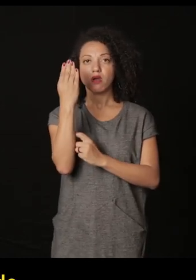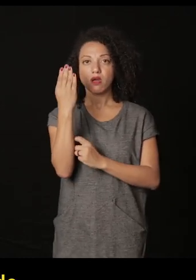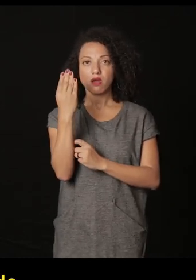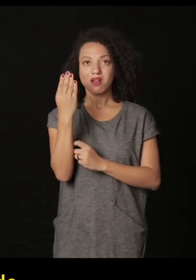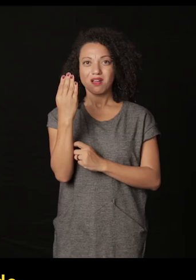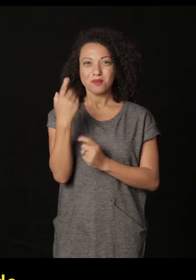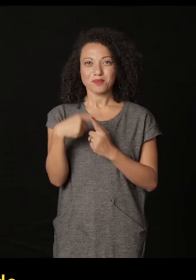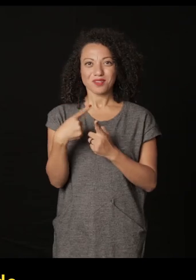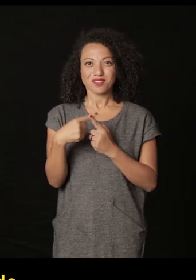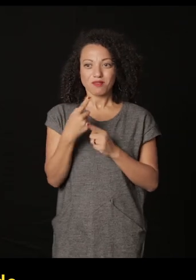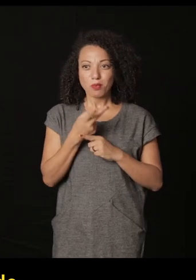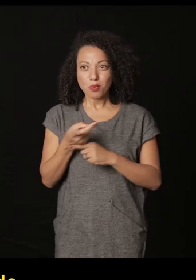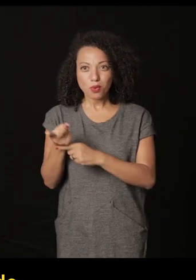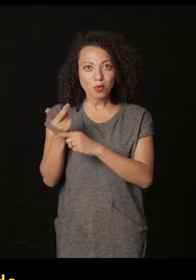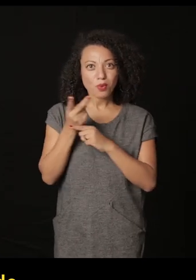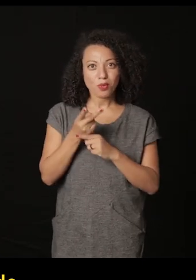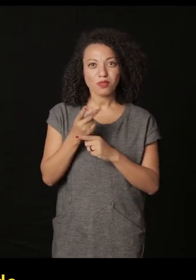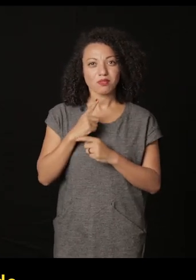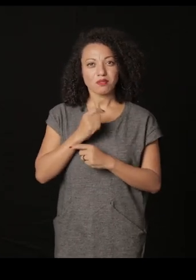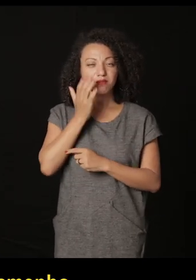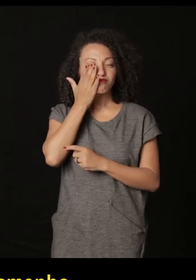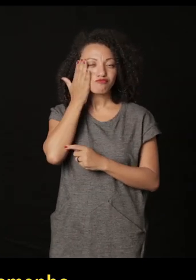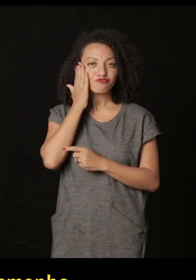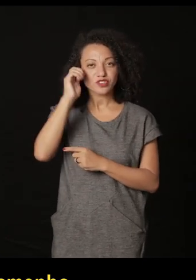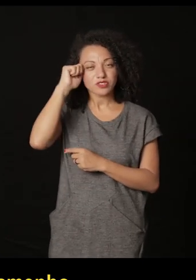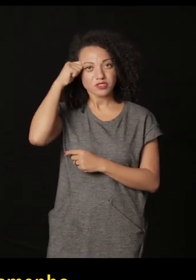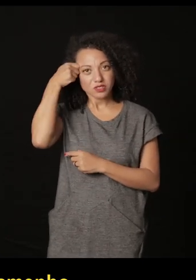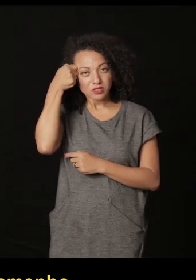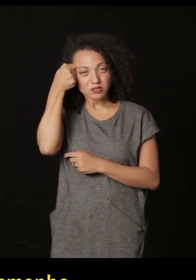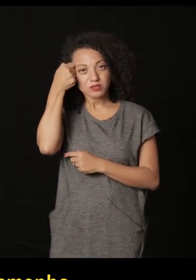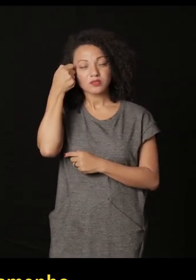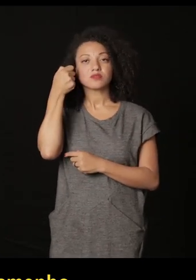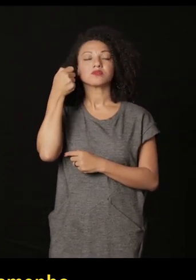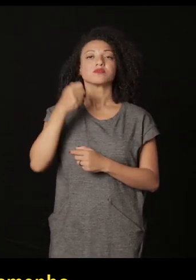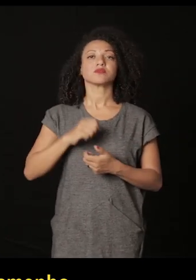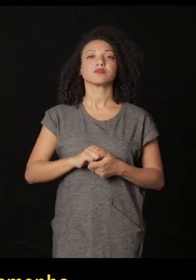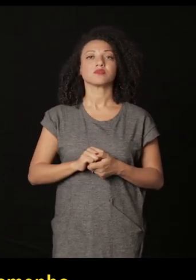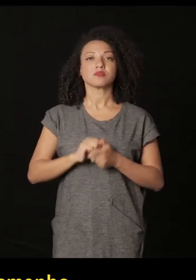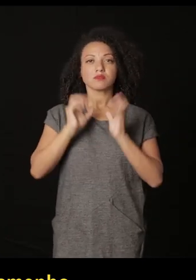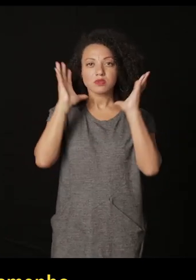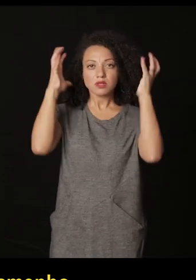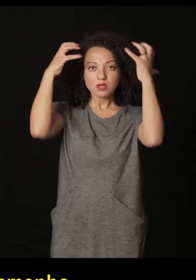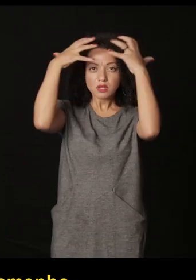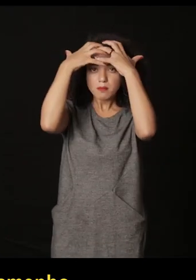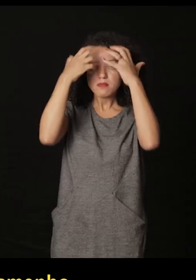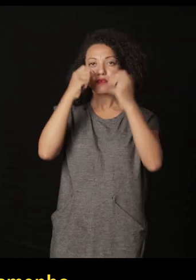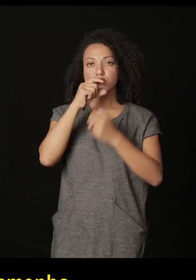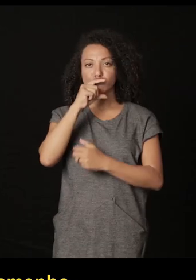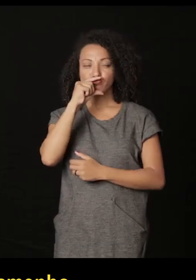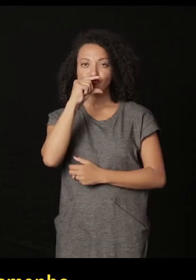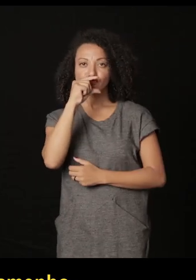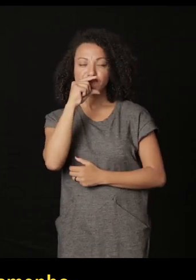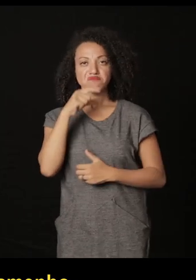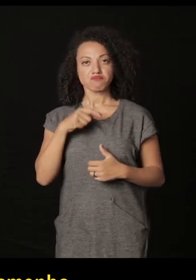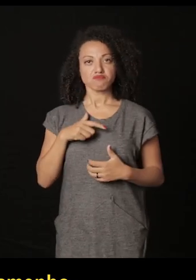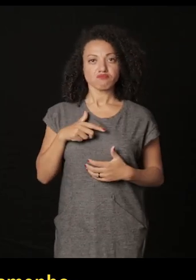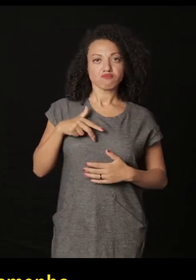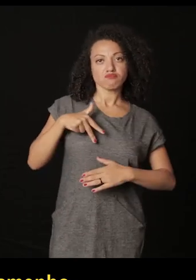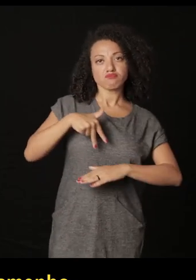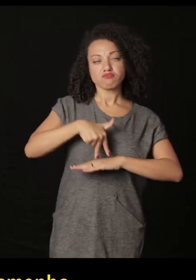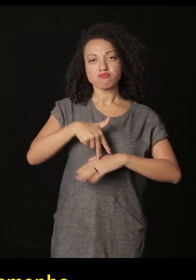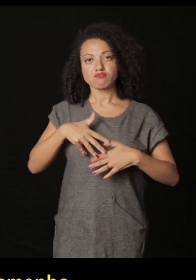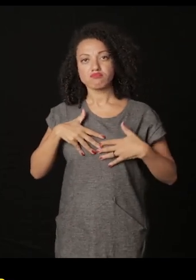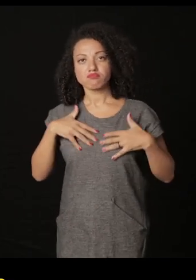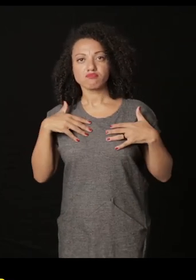el retrato de los robots donde él era buscado tiene la piel negra como un atacameño el pelo duro labios gruesos